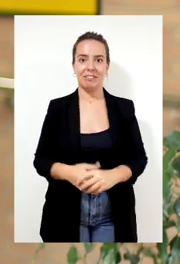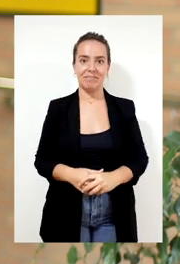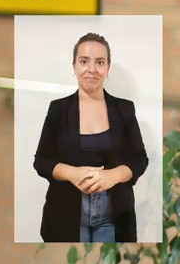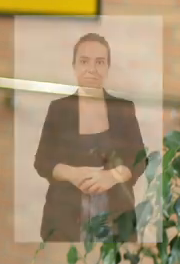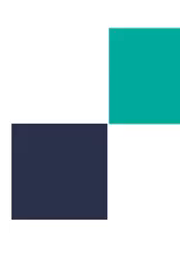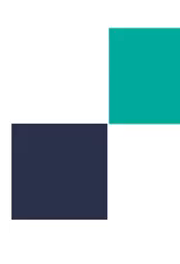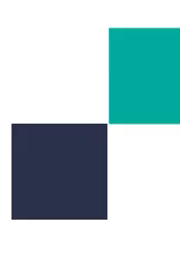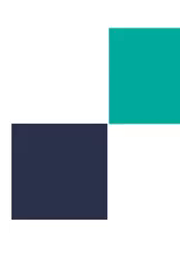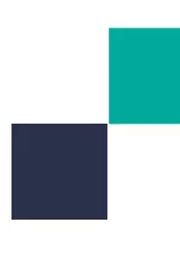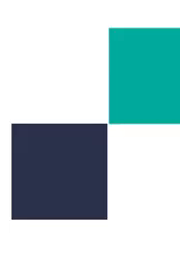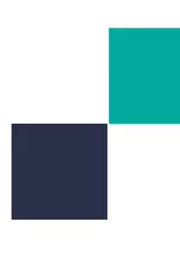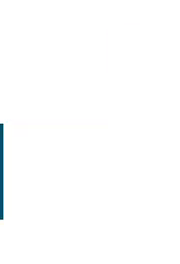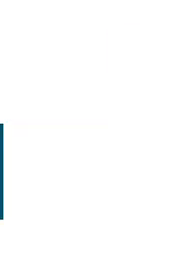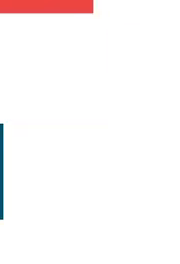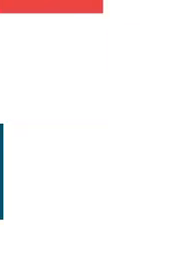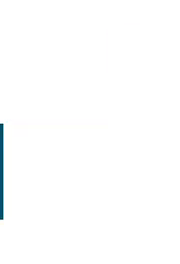ayuntamiento.